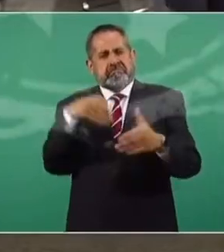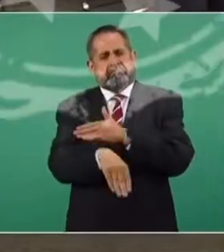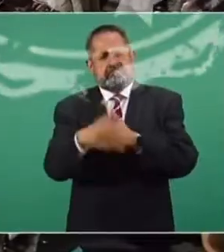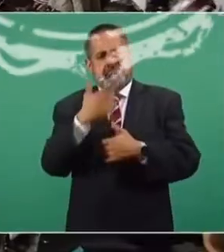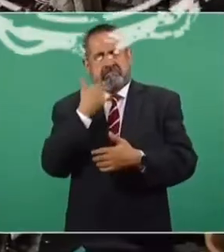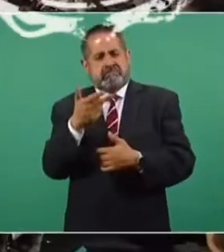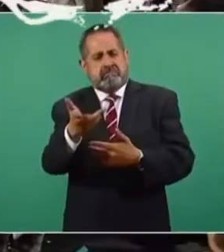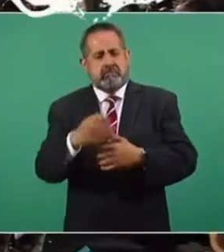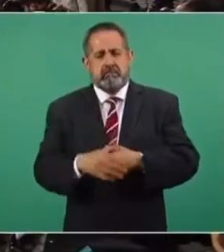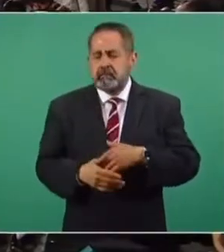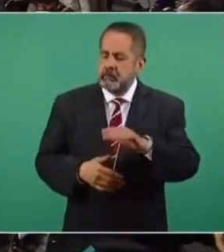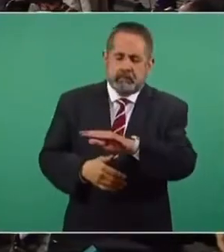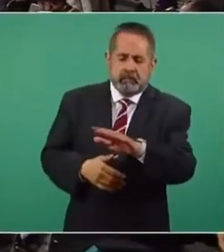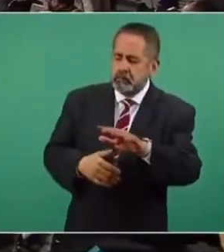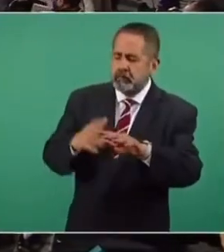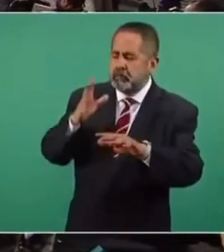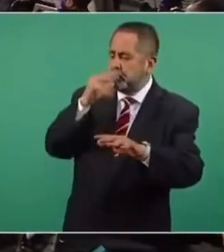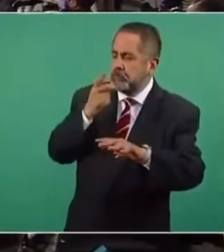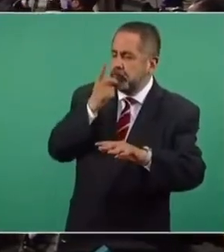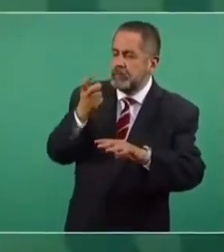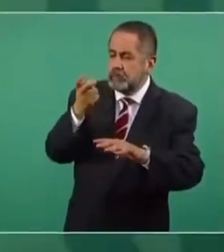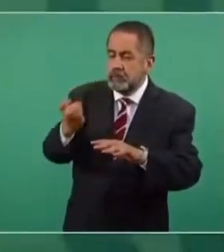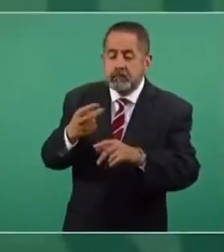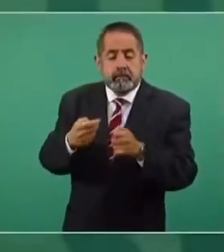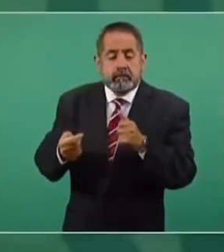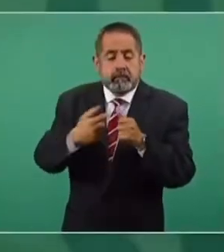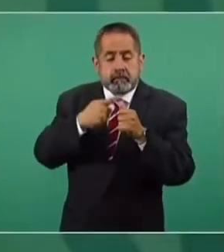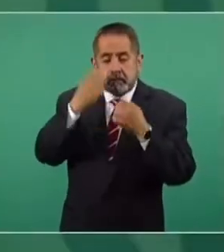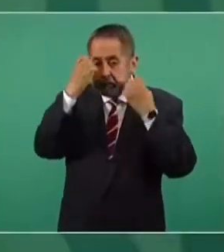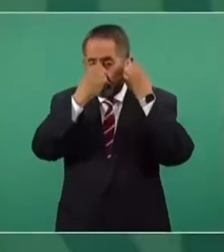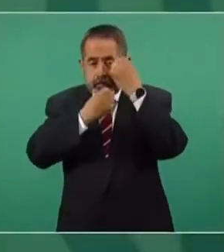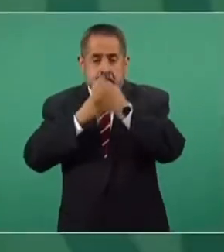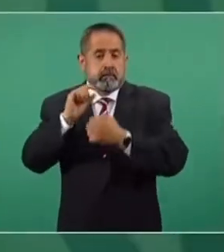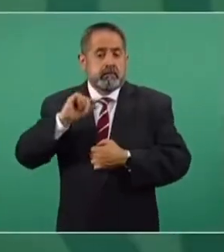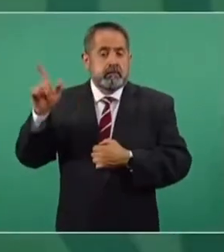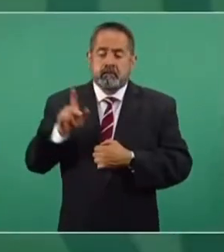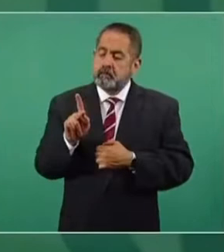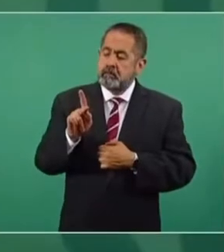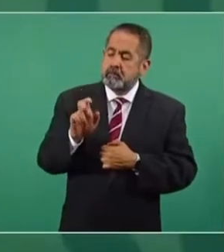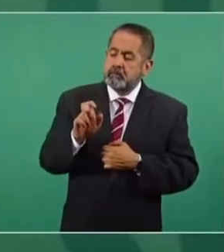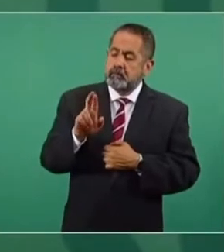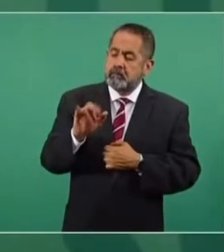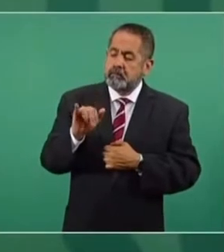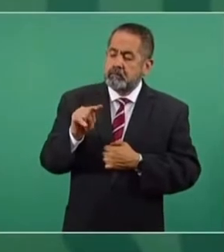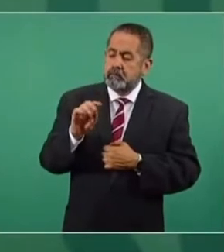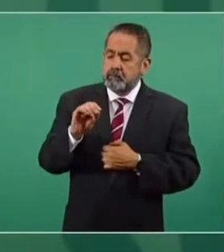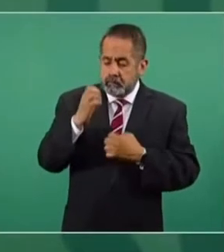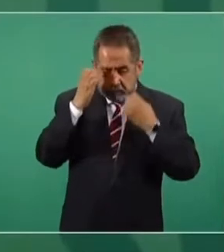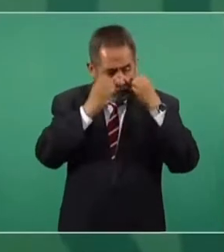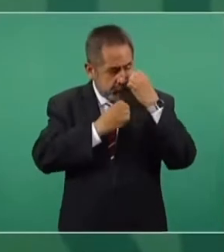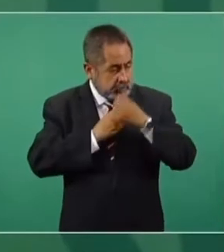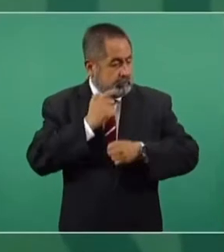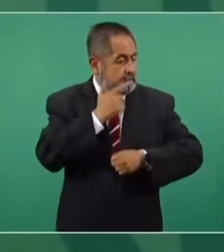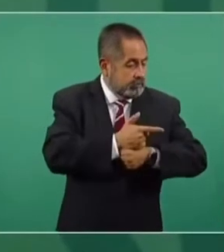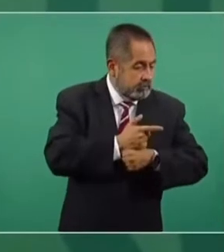No podemos decir nada hasta que no tengamos los peritajes, es la responsabilidad que tenemos.